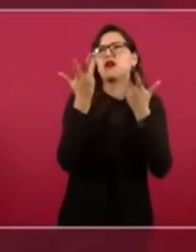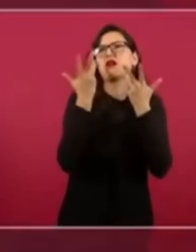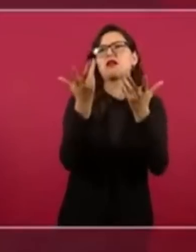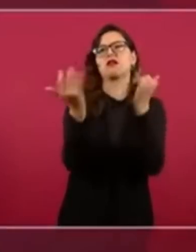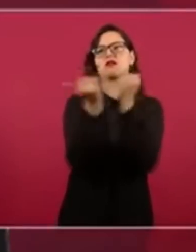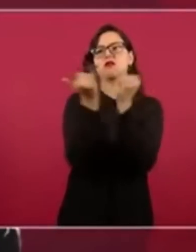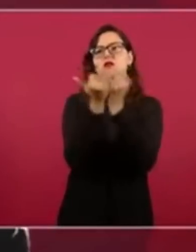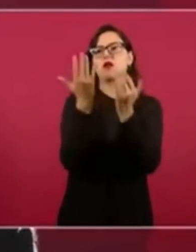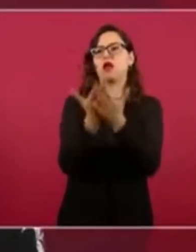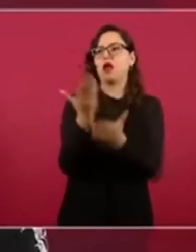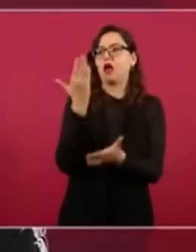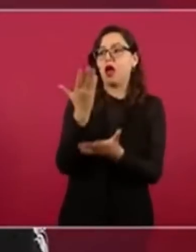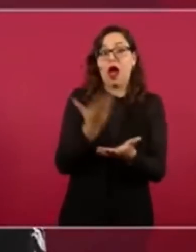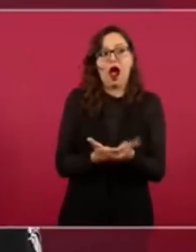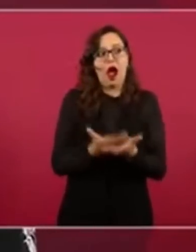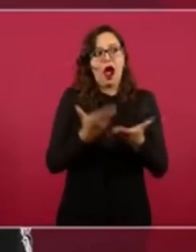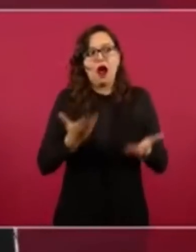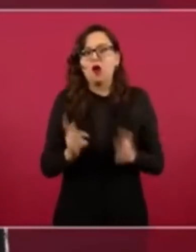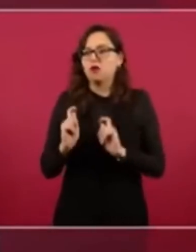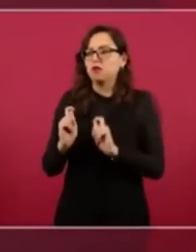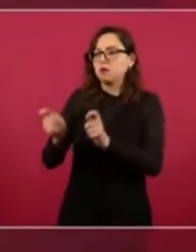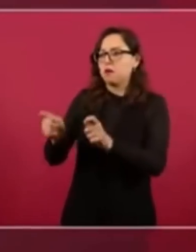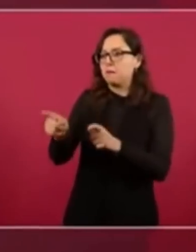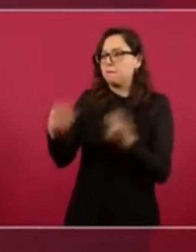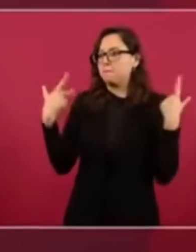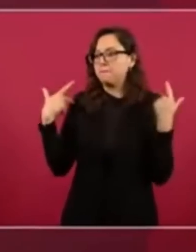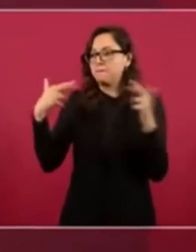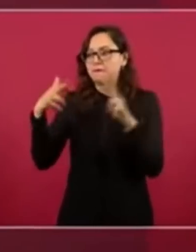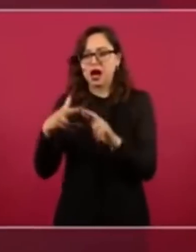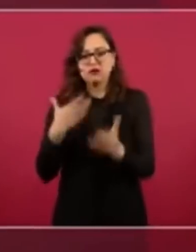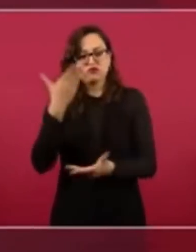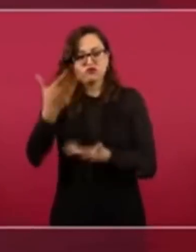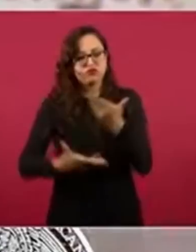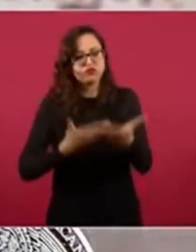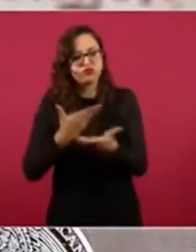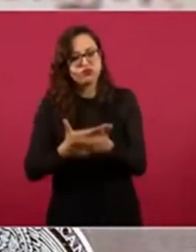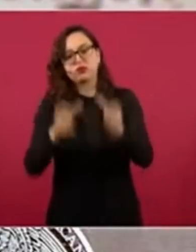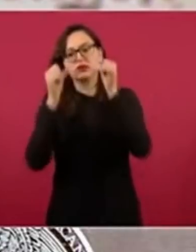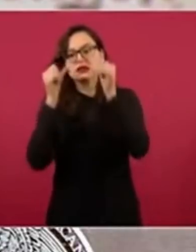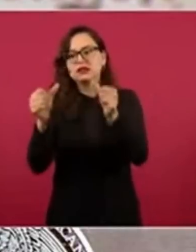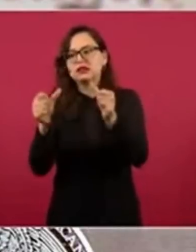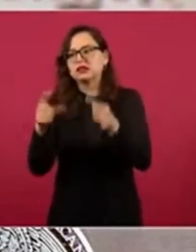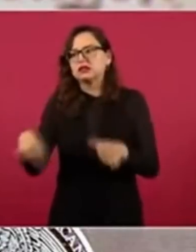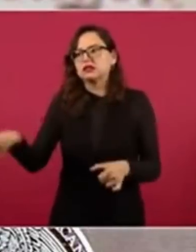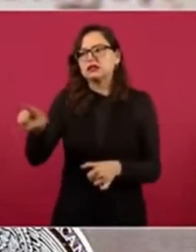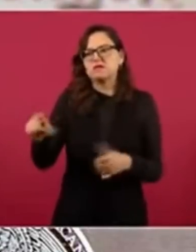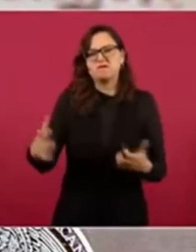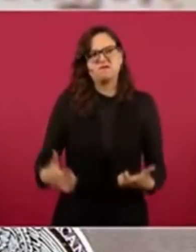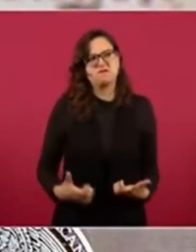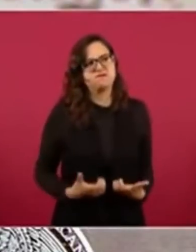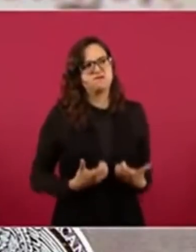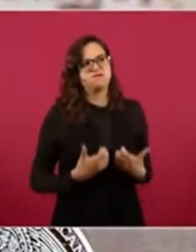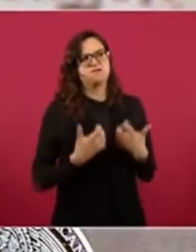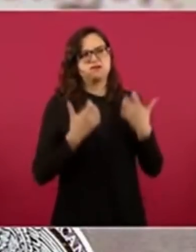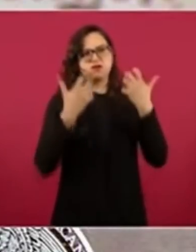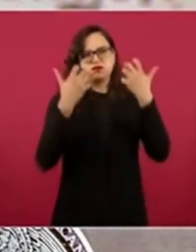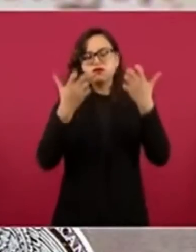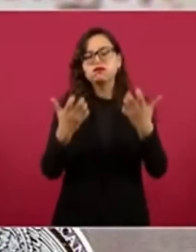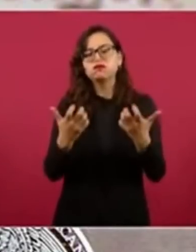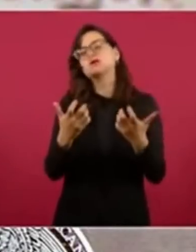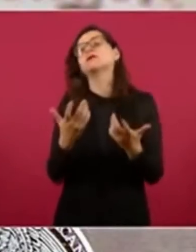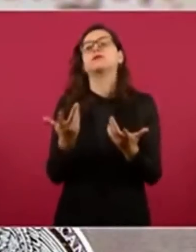que se atienda al pueblo. Por eso no les gusta que las organizaciones, sindicatos y ciudadanos